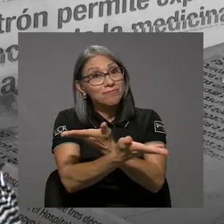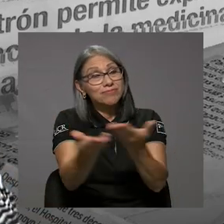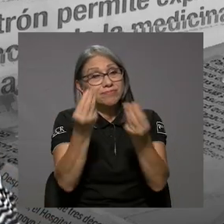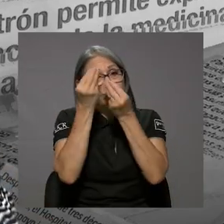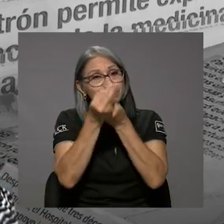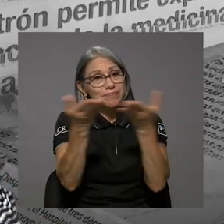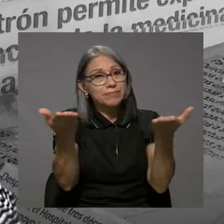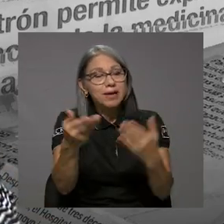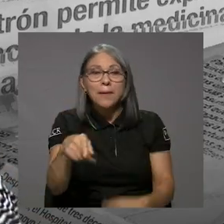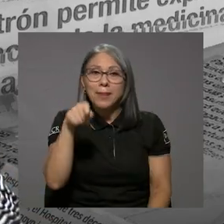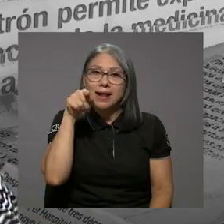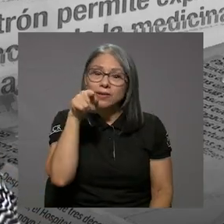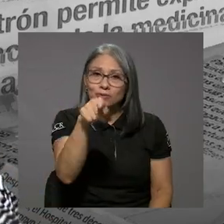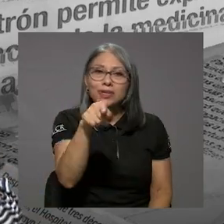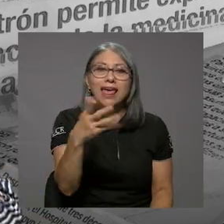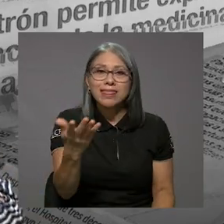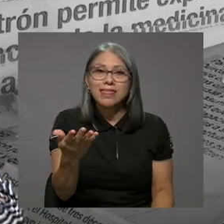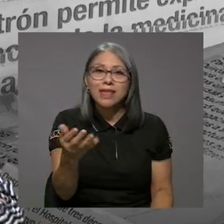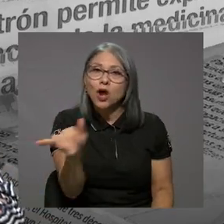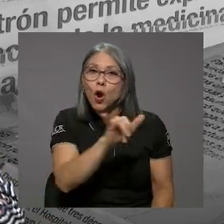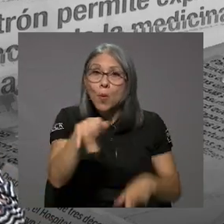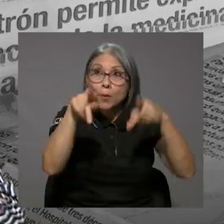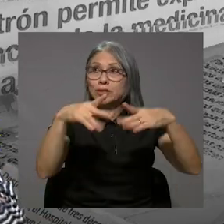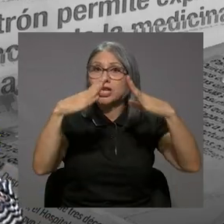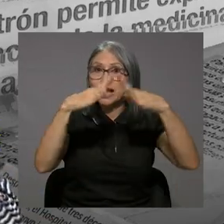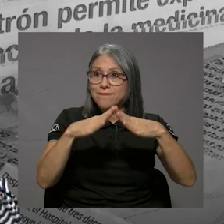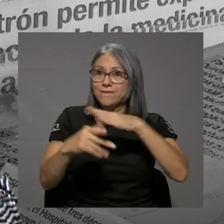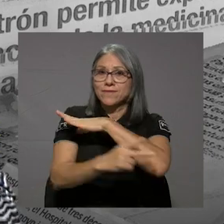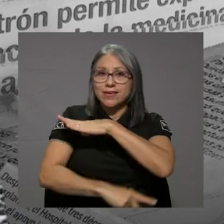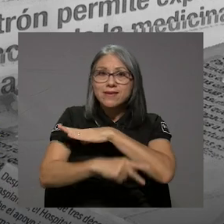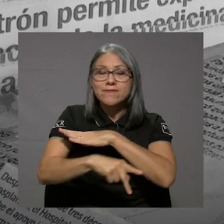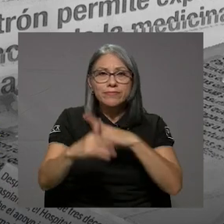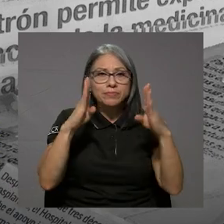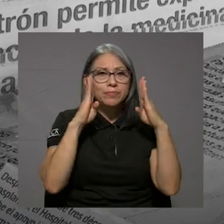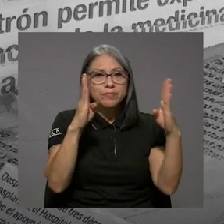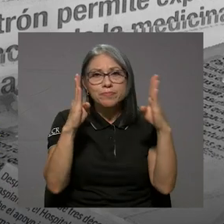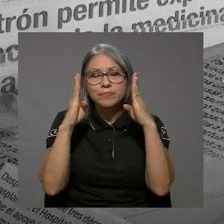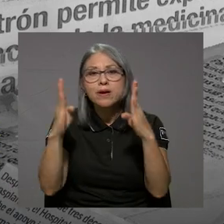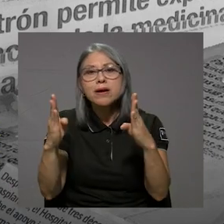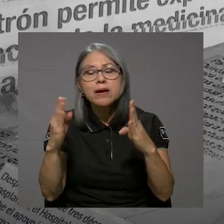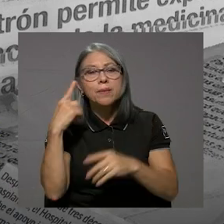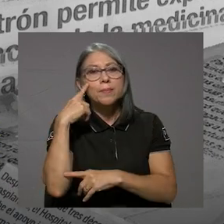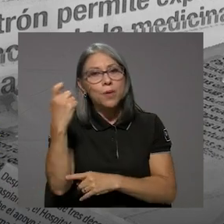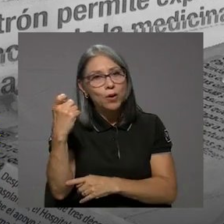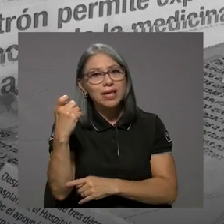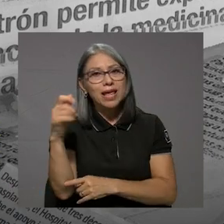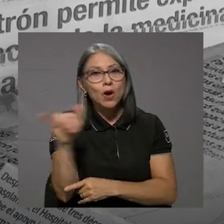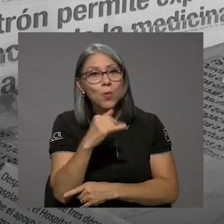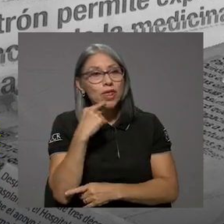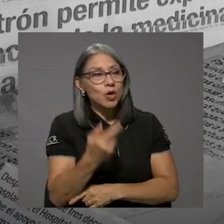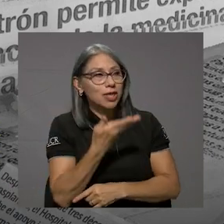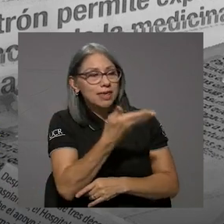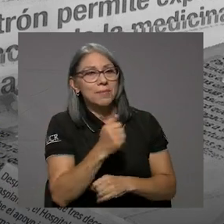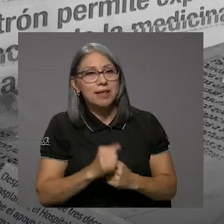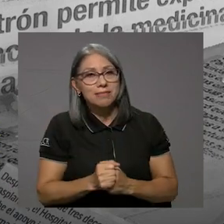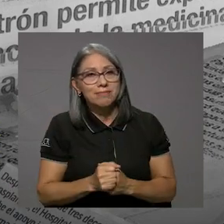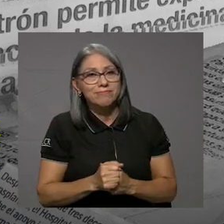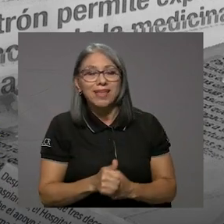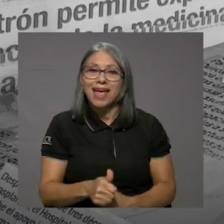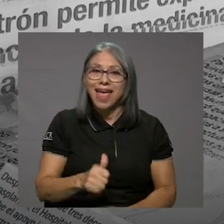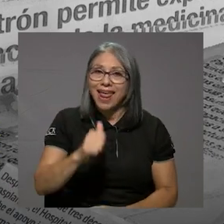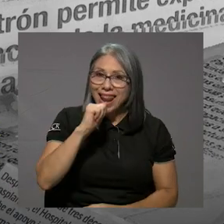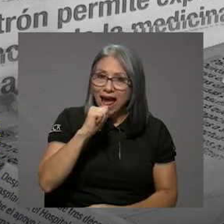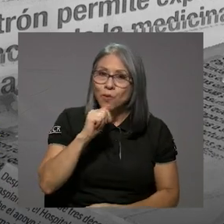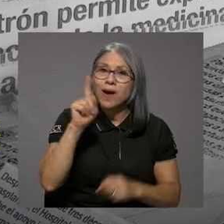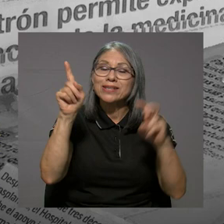queda toda esa información para que usted como ciudadano le ponga atención porque, como dijo doña Yamilet,